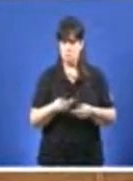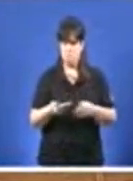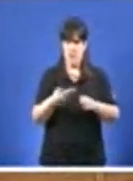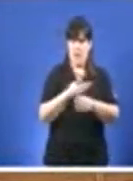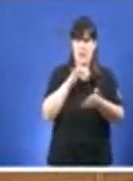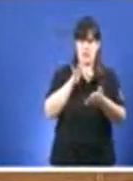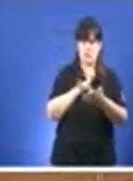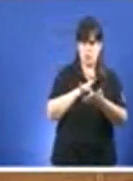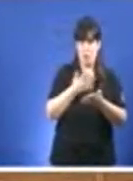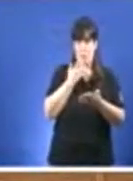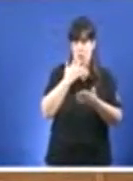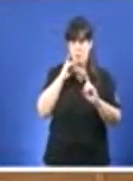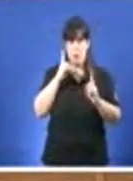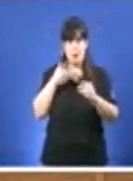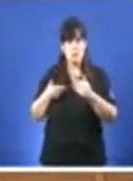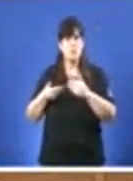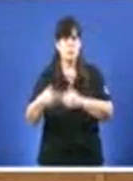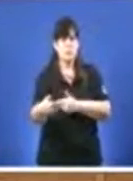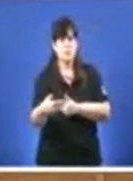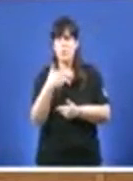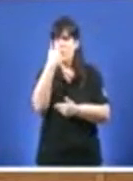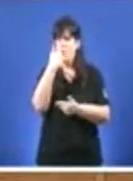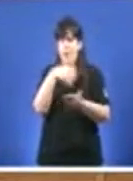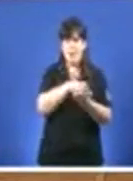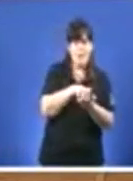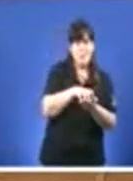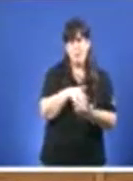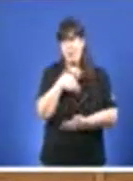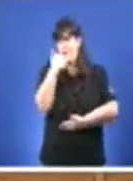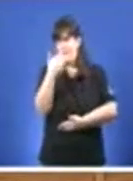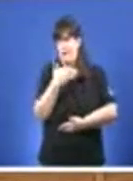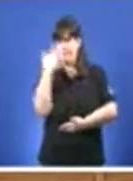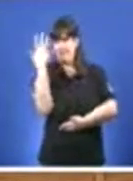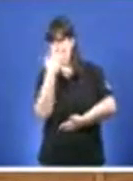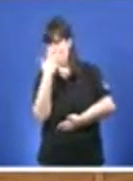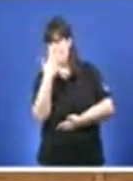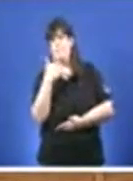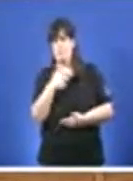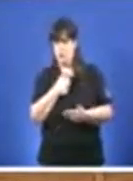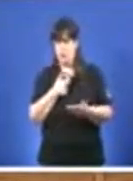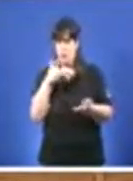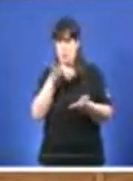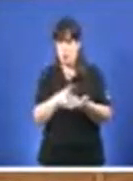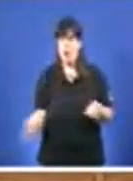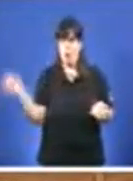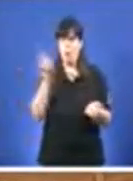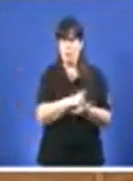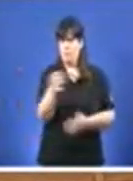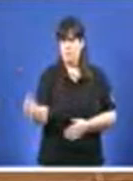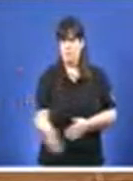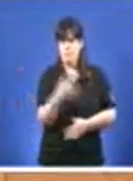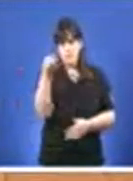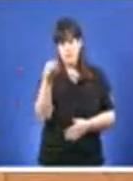sempre que teña alguna dúbida sobre alguna utilización irregular de Fondos Públicos. Non só estou